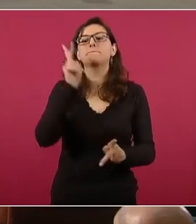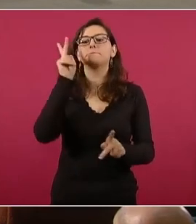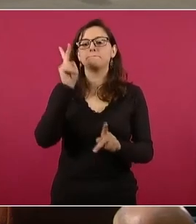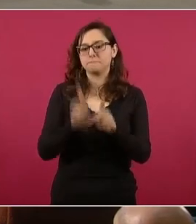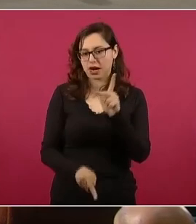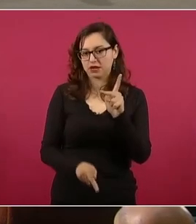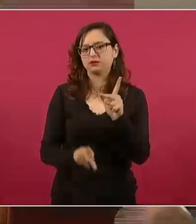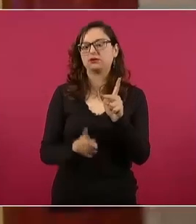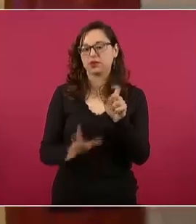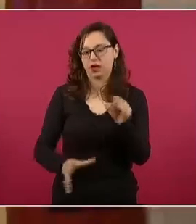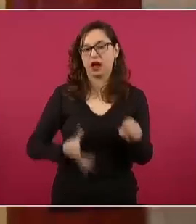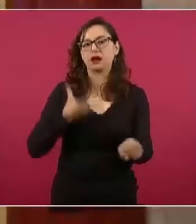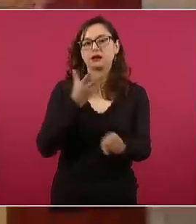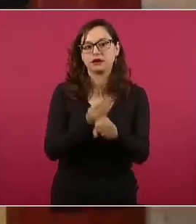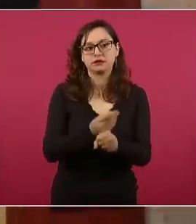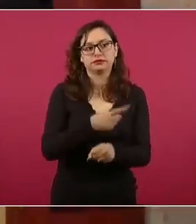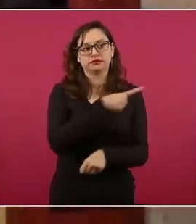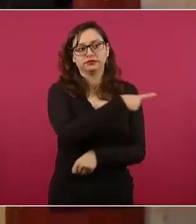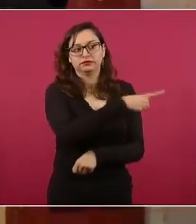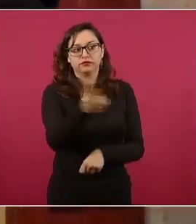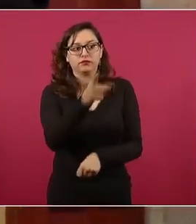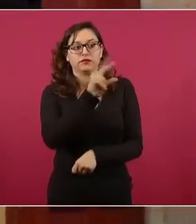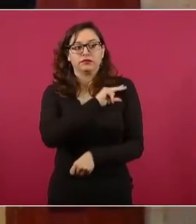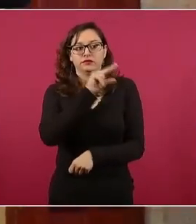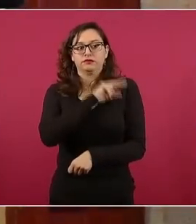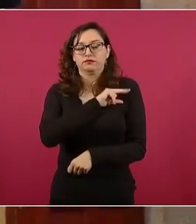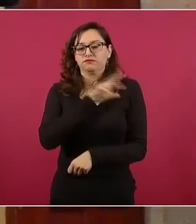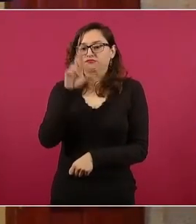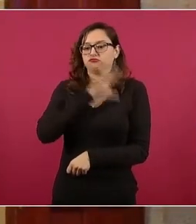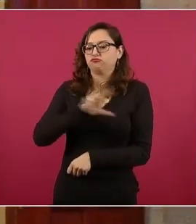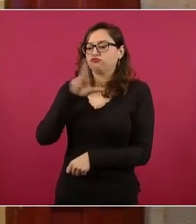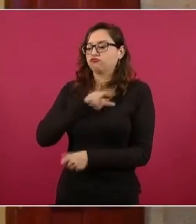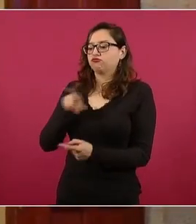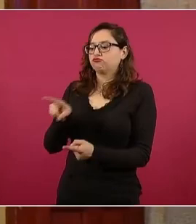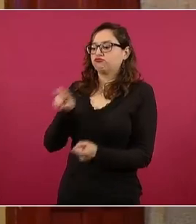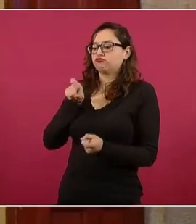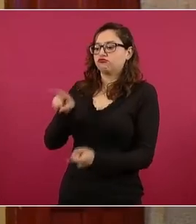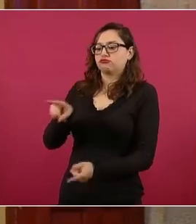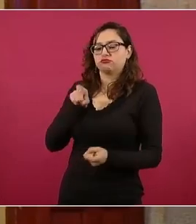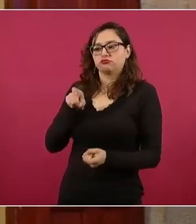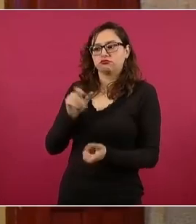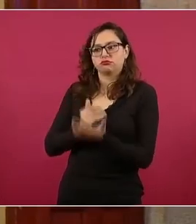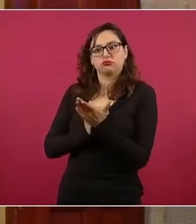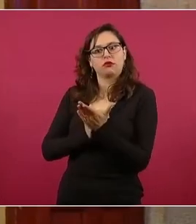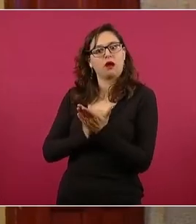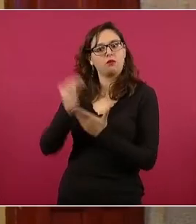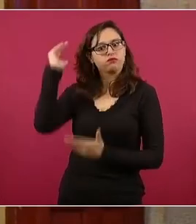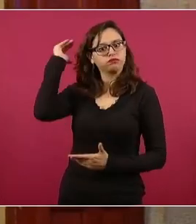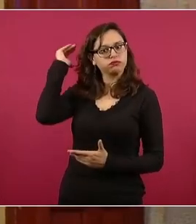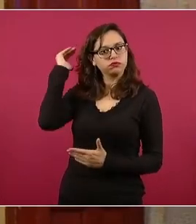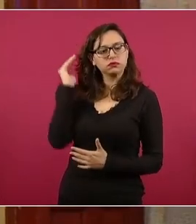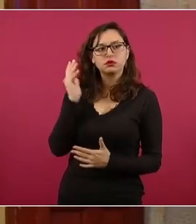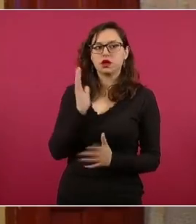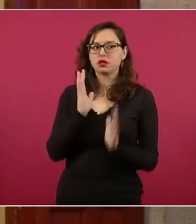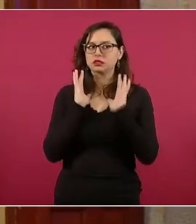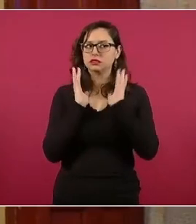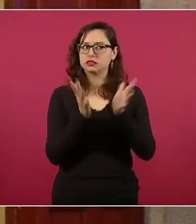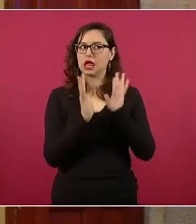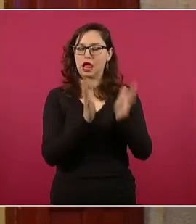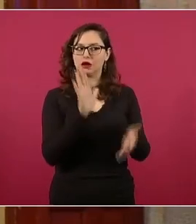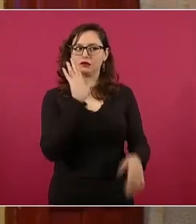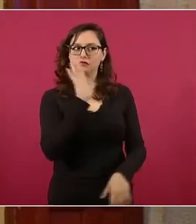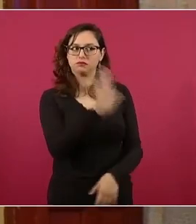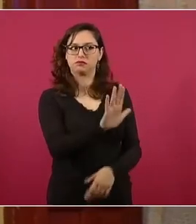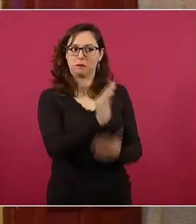bajamos el costo de operación. Se pagaba